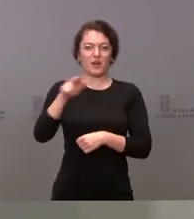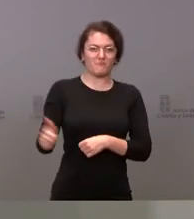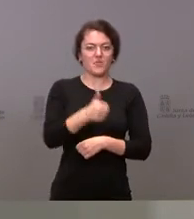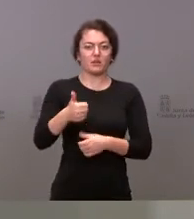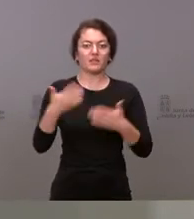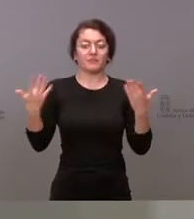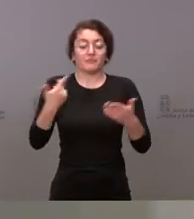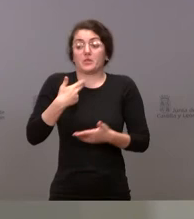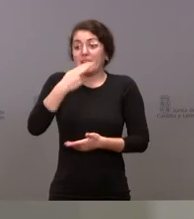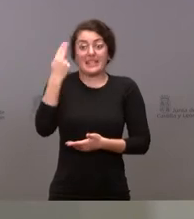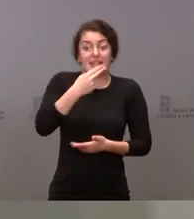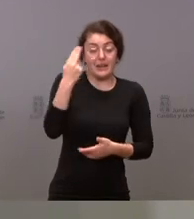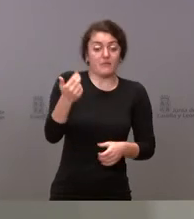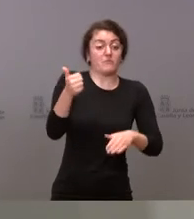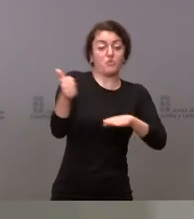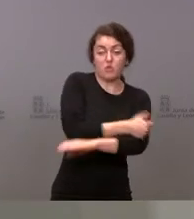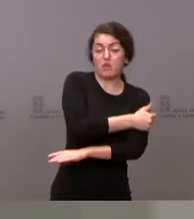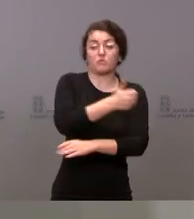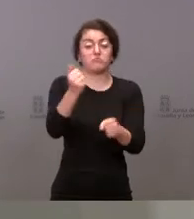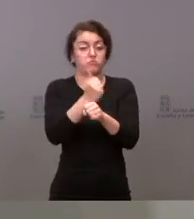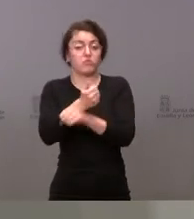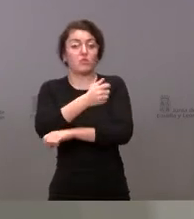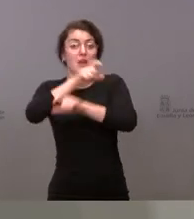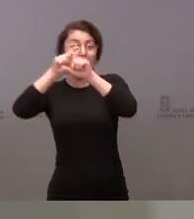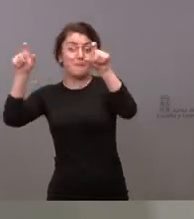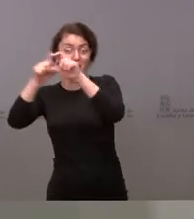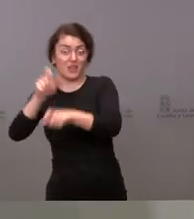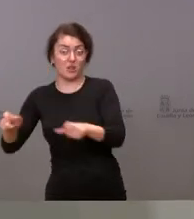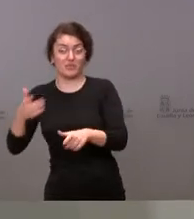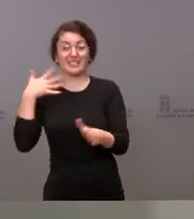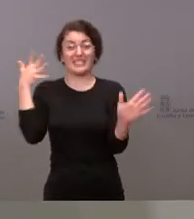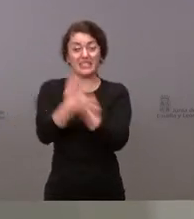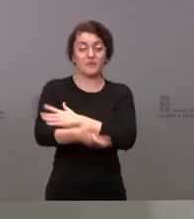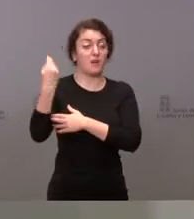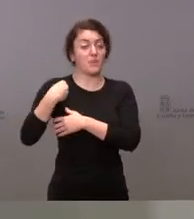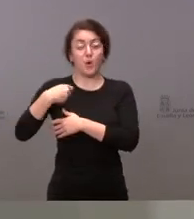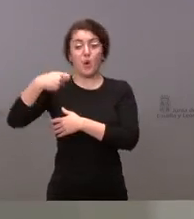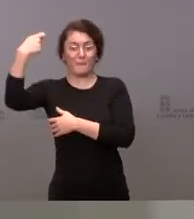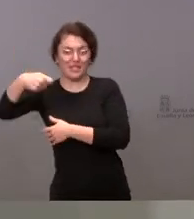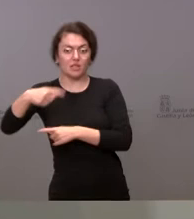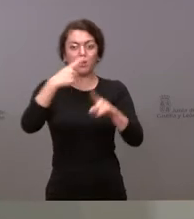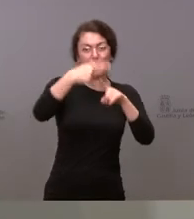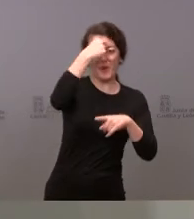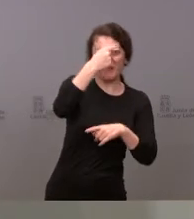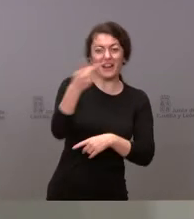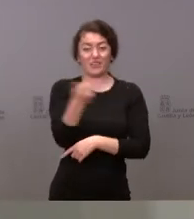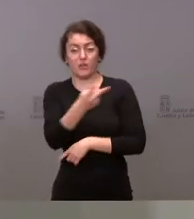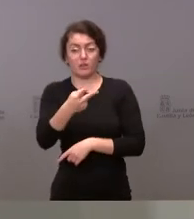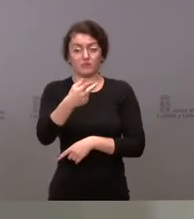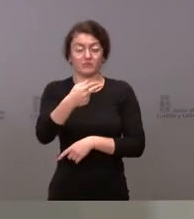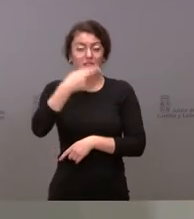ciudadanos, de los trabajadores, de los empresarios y, por tanto, es el interés del presidente, de Por Ávila y el nuestro. Sobre